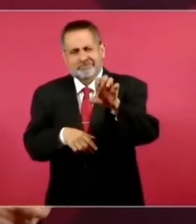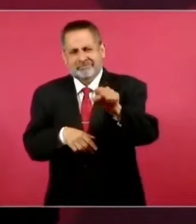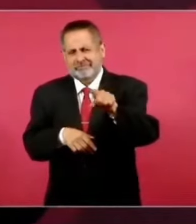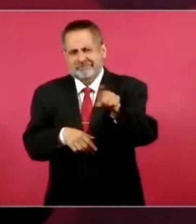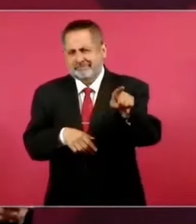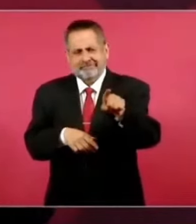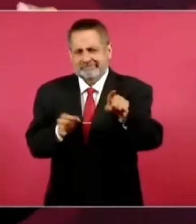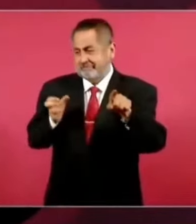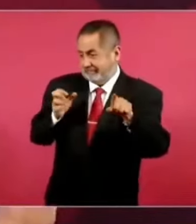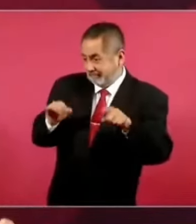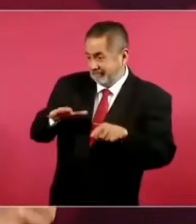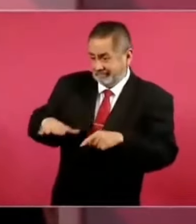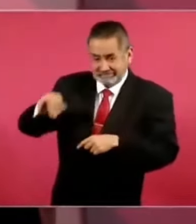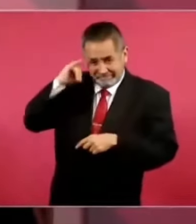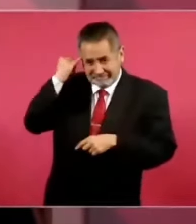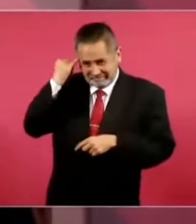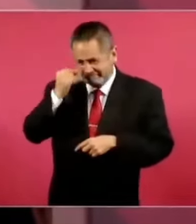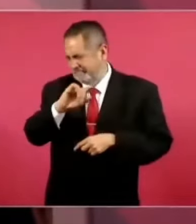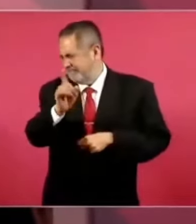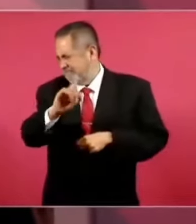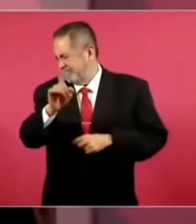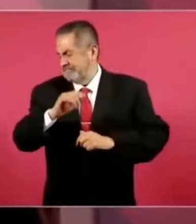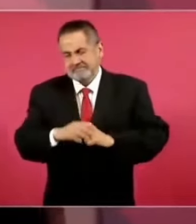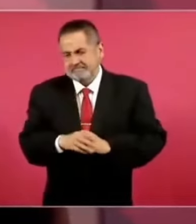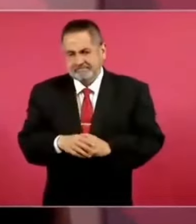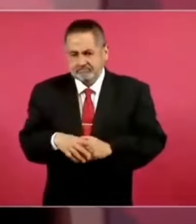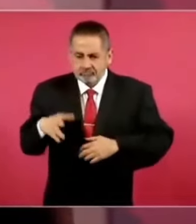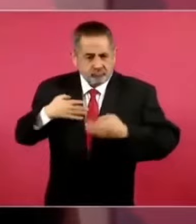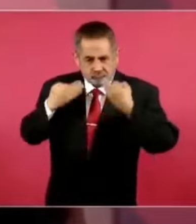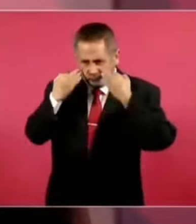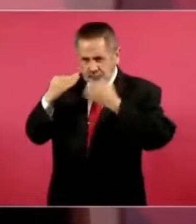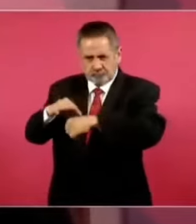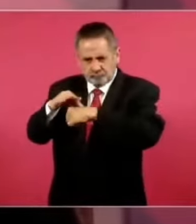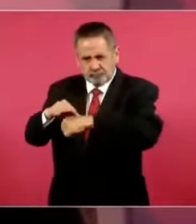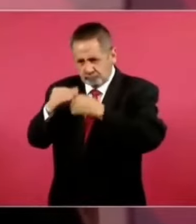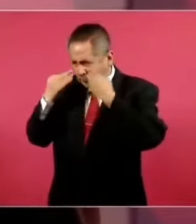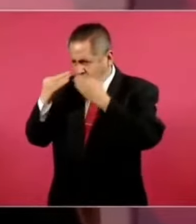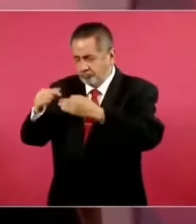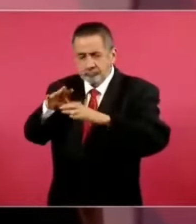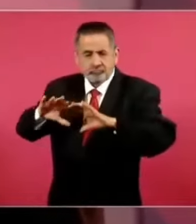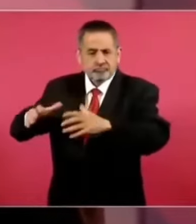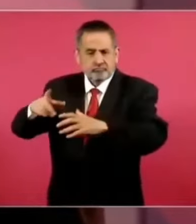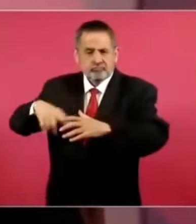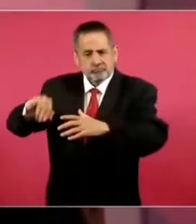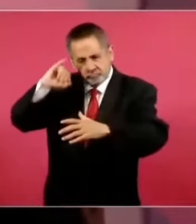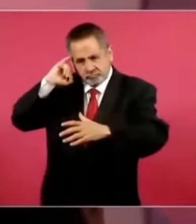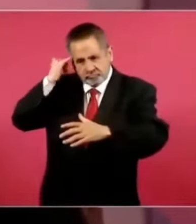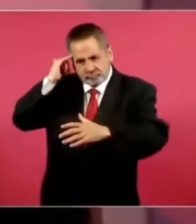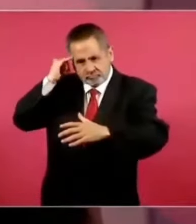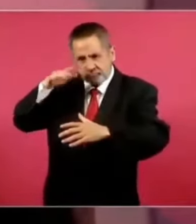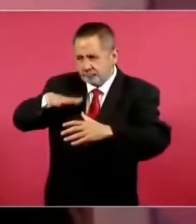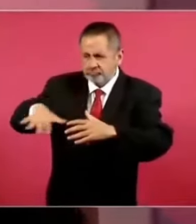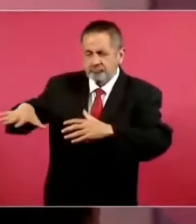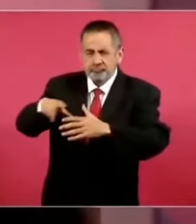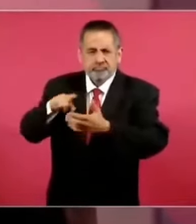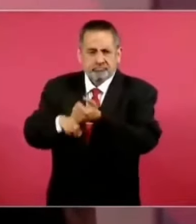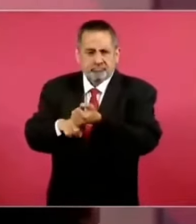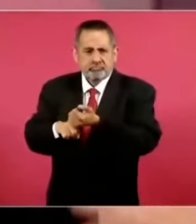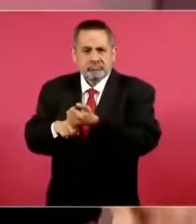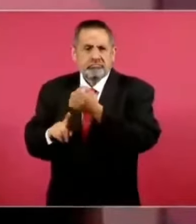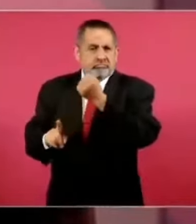tengo probado que en las comunidades indígenas es donde menos